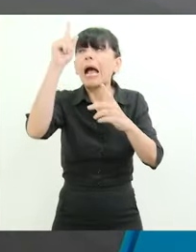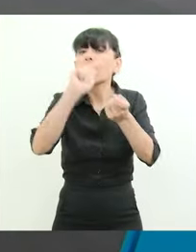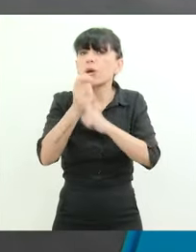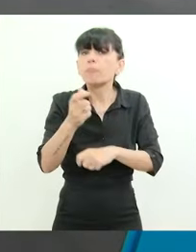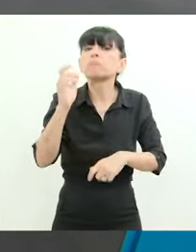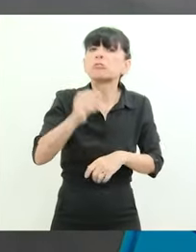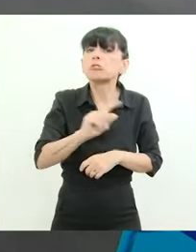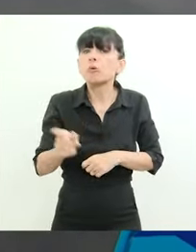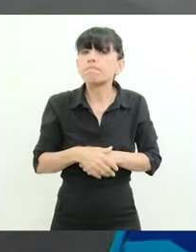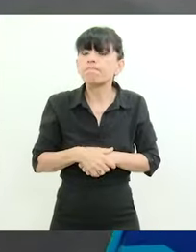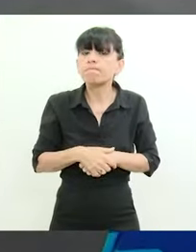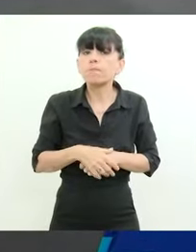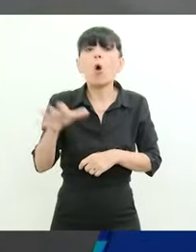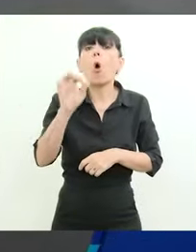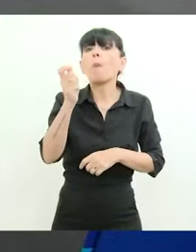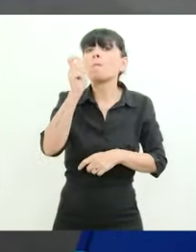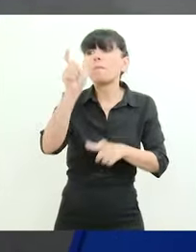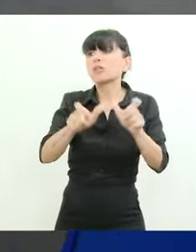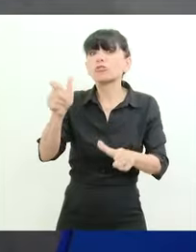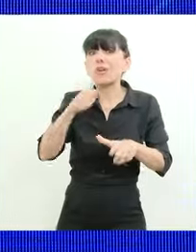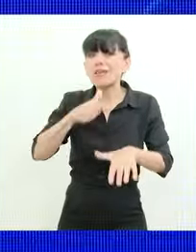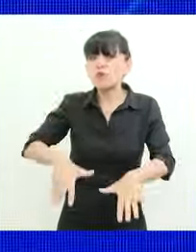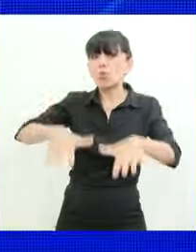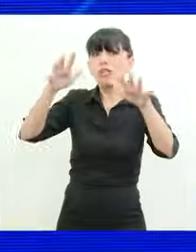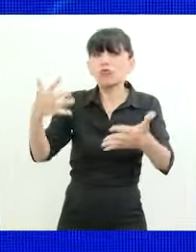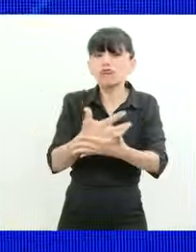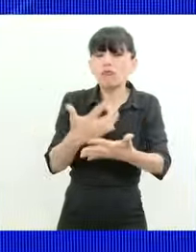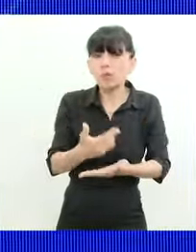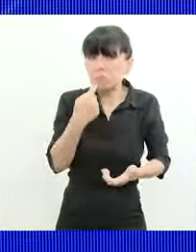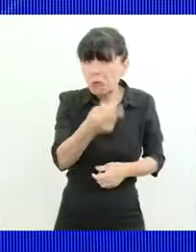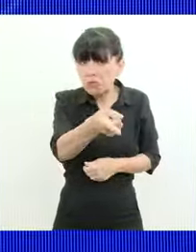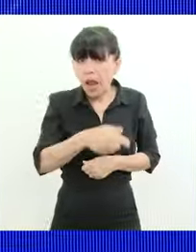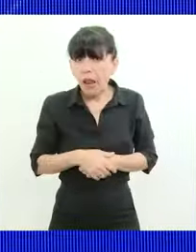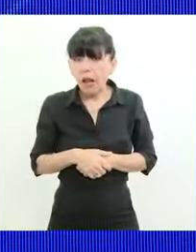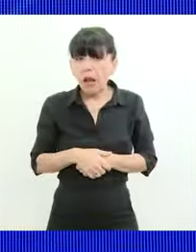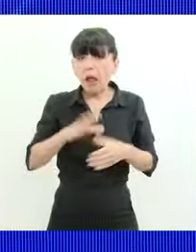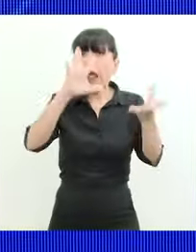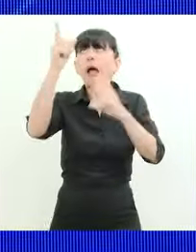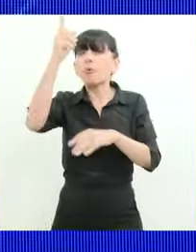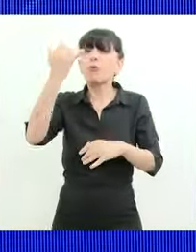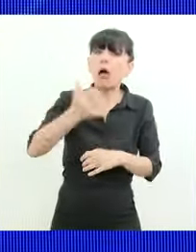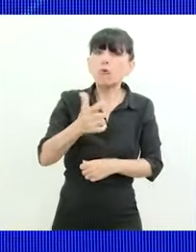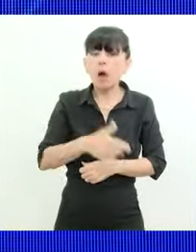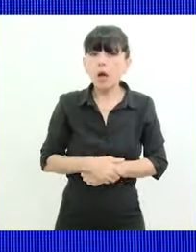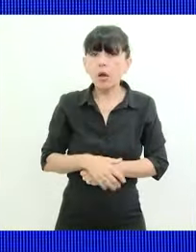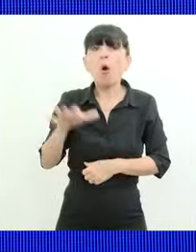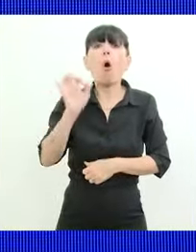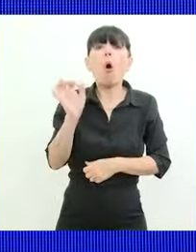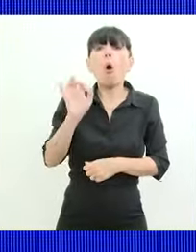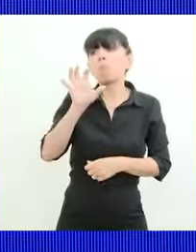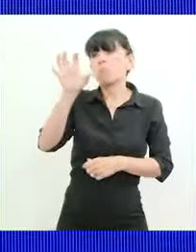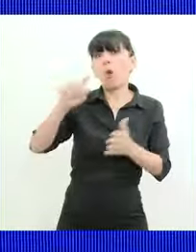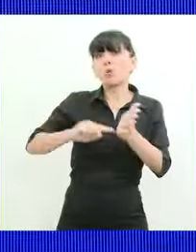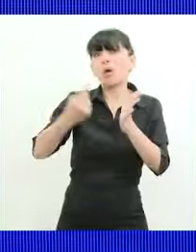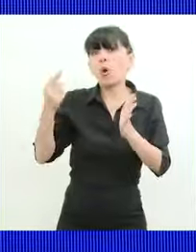misioneros que están viviendo hoy inundaciones pregúntenle a todos los productores del sudeste de la provincia de Buenos Aires